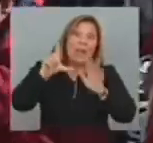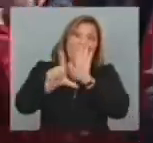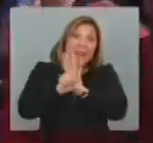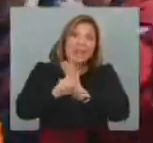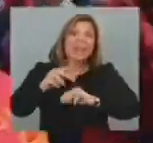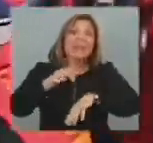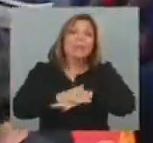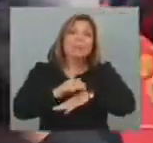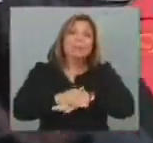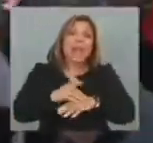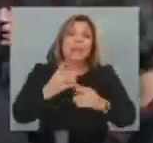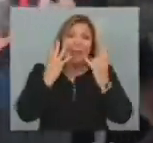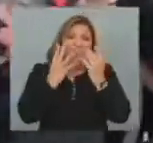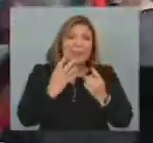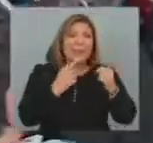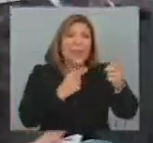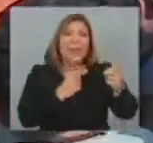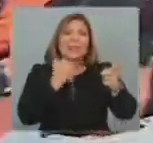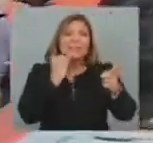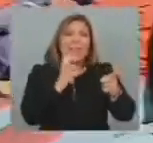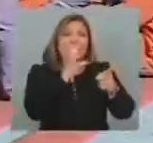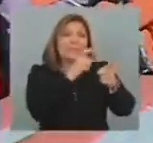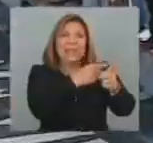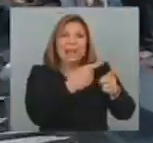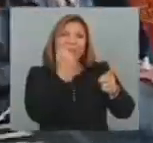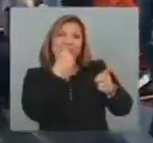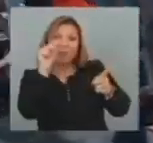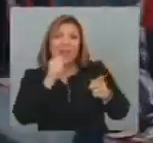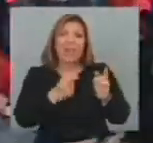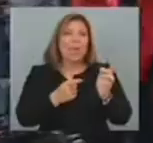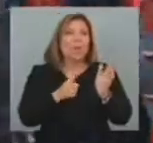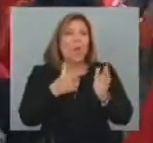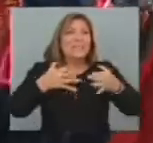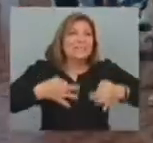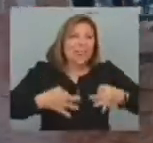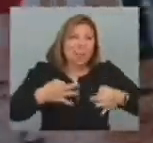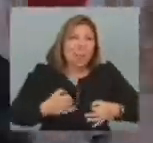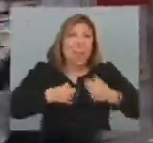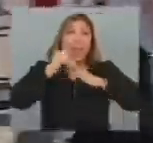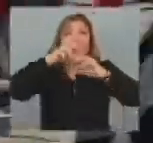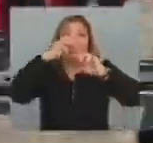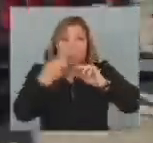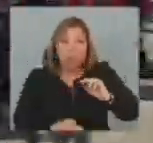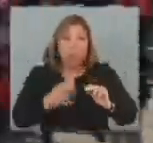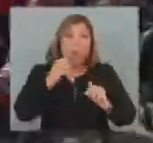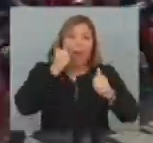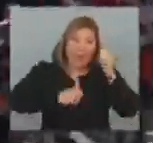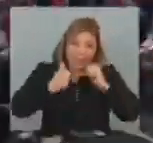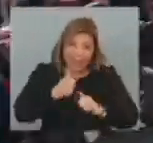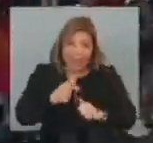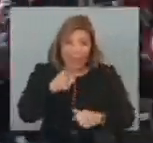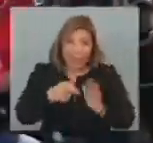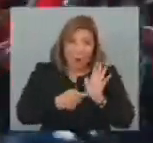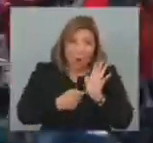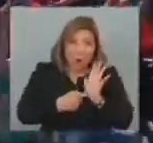penal Del sector empresarial Que será aplicada Cuando ocurran Accidentes fatales Y o graves Provocados por la violación De la